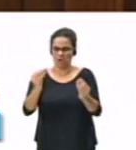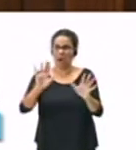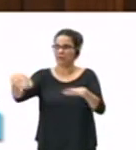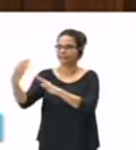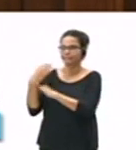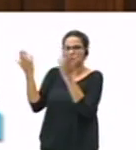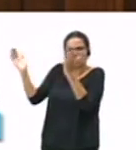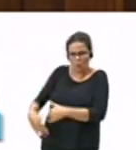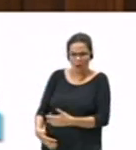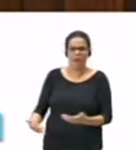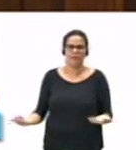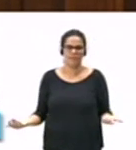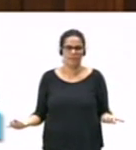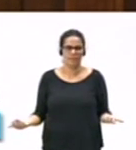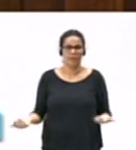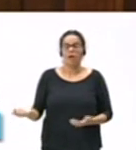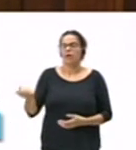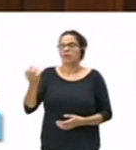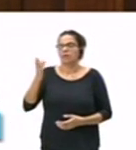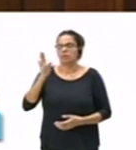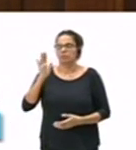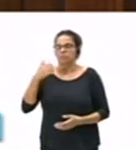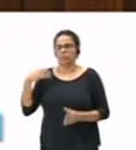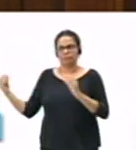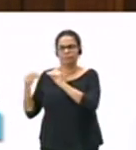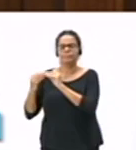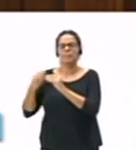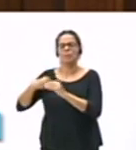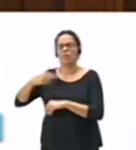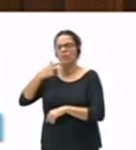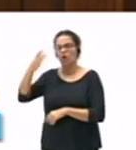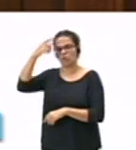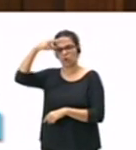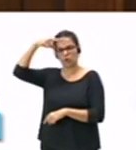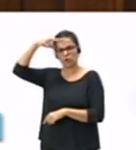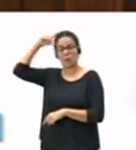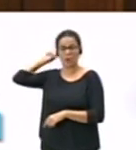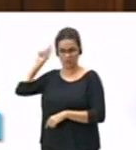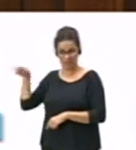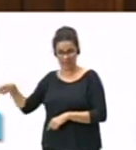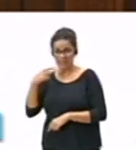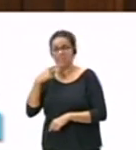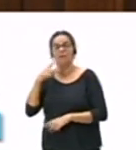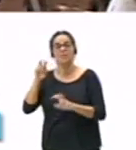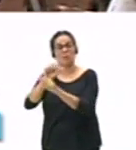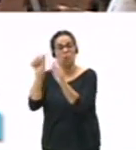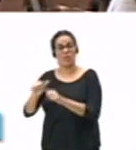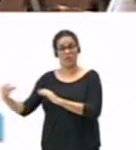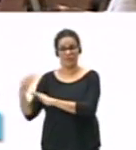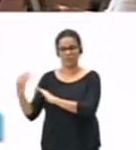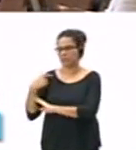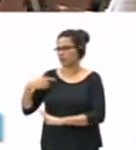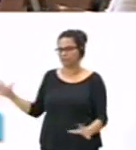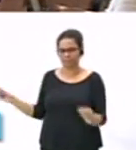El debate de la nacionalidad canaria ha llegado a su tercera jornada con más de 300 propuestas de resolución que no